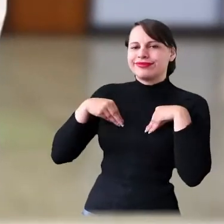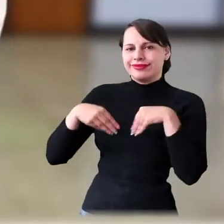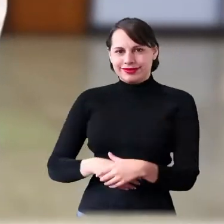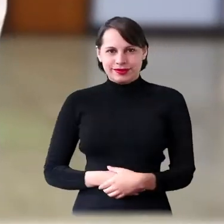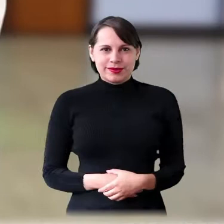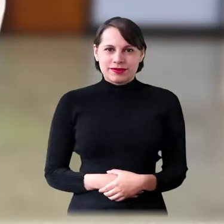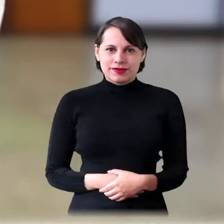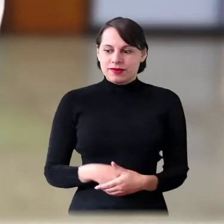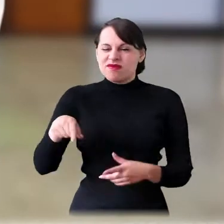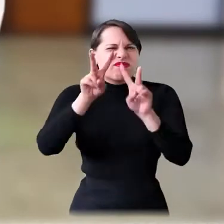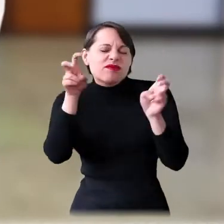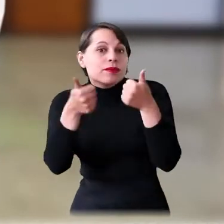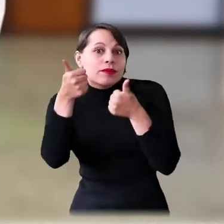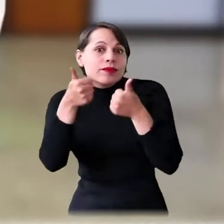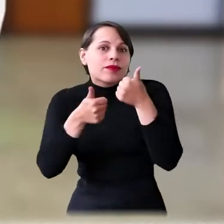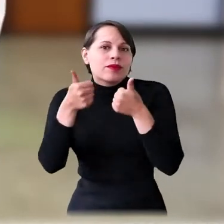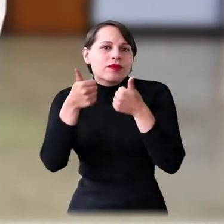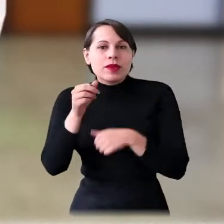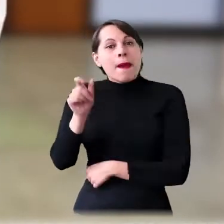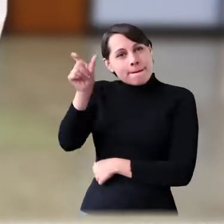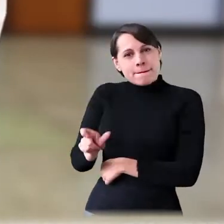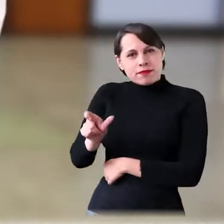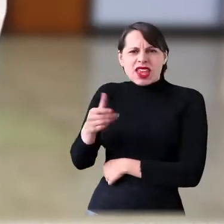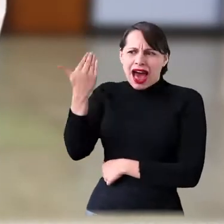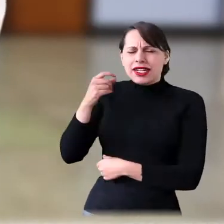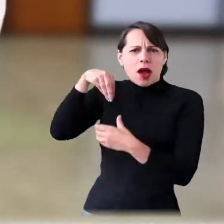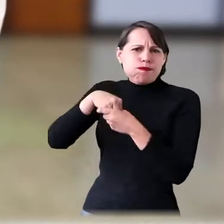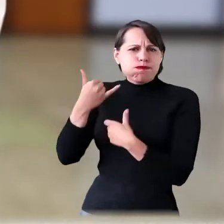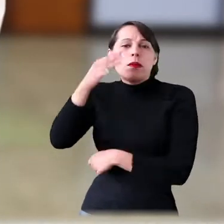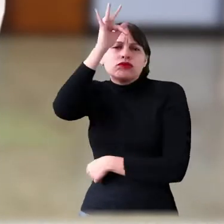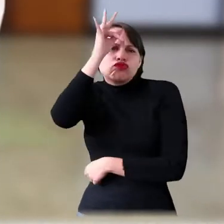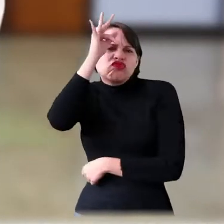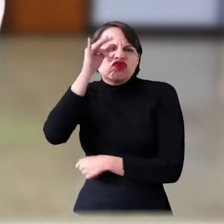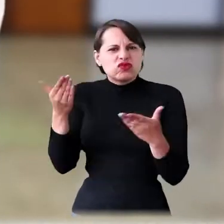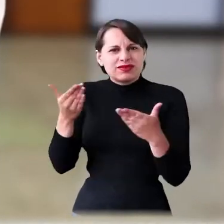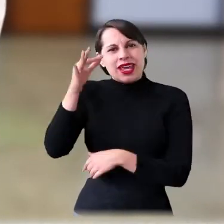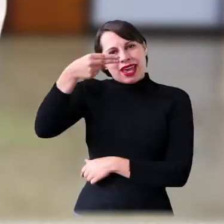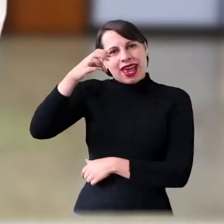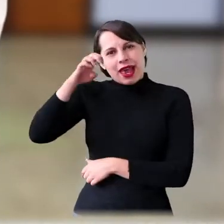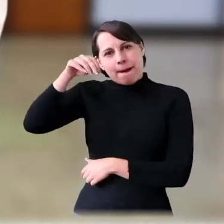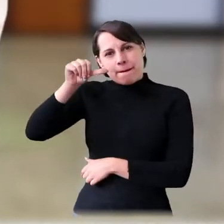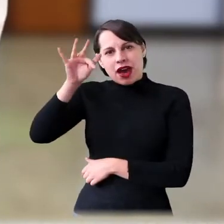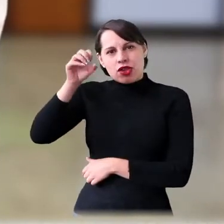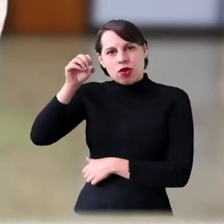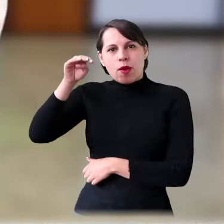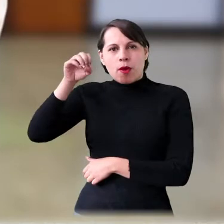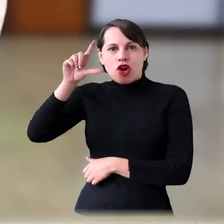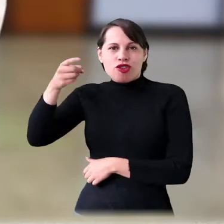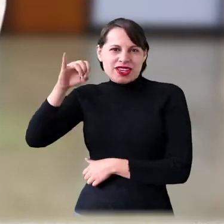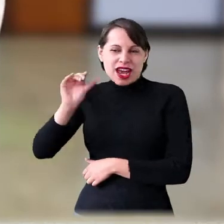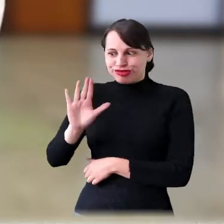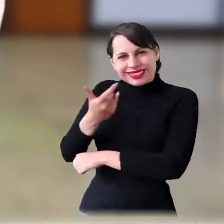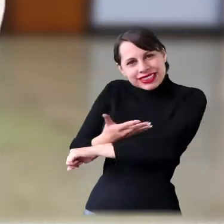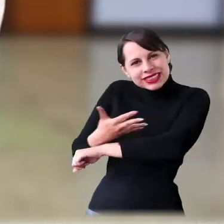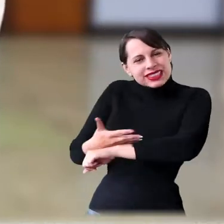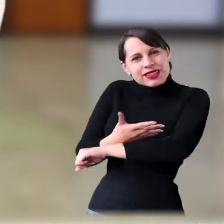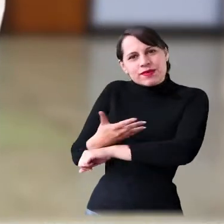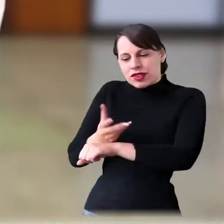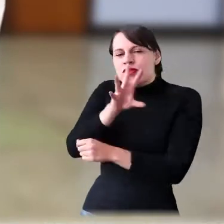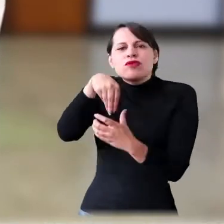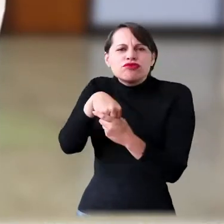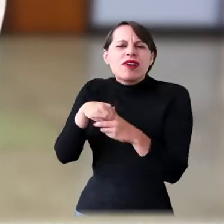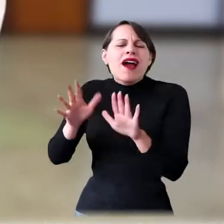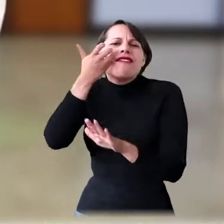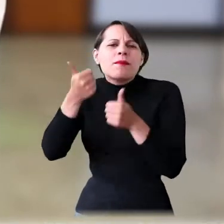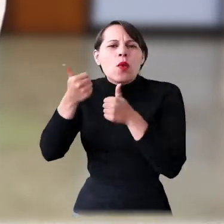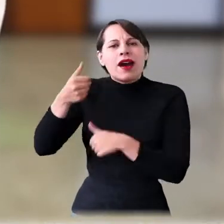Se trata acerca de un paciente que tuvimos hospitalizado en el servicio de hematoma de oncología pediátrica del hospital con un diagnóstico de una hemofilia